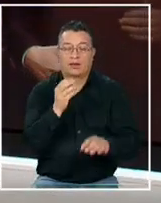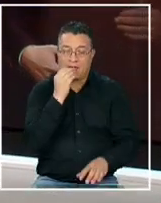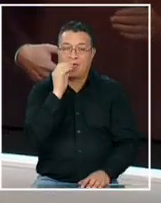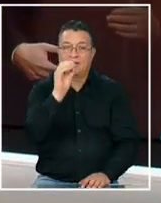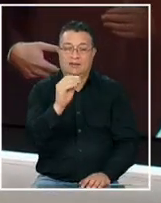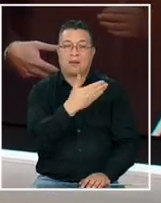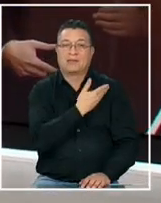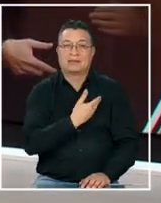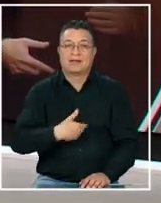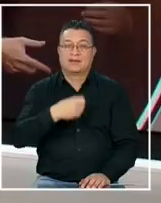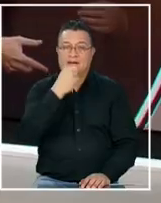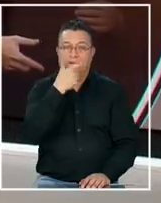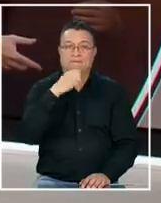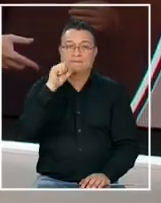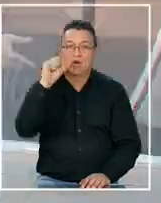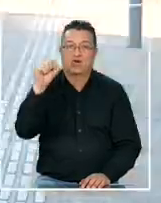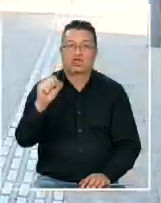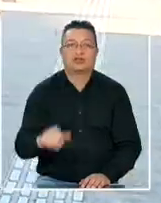el propio presidente Boric.